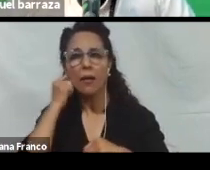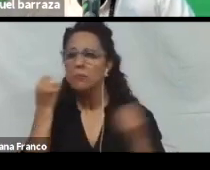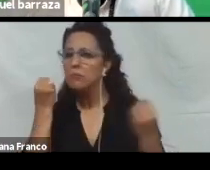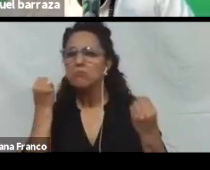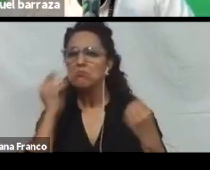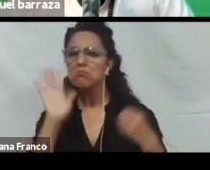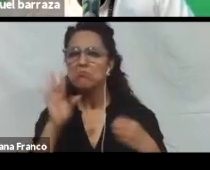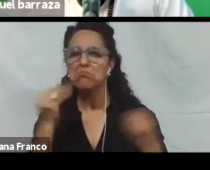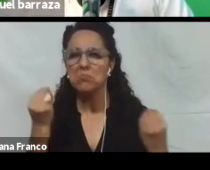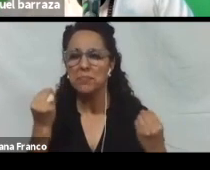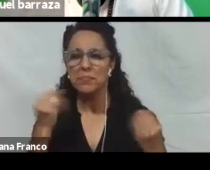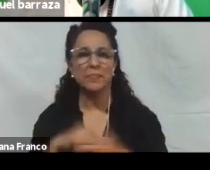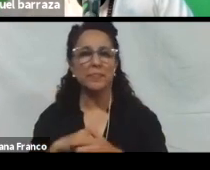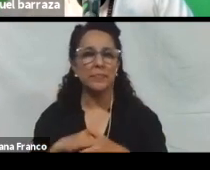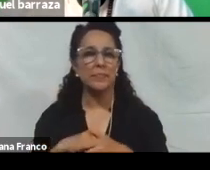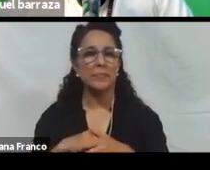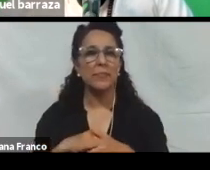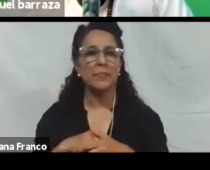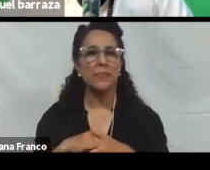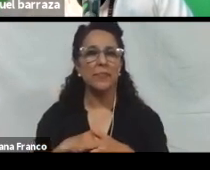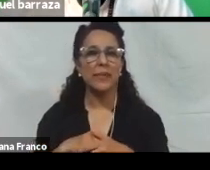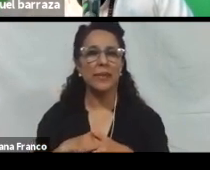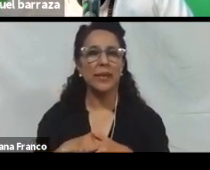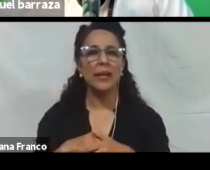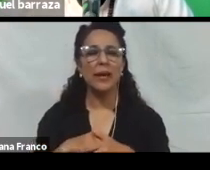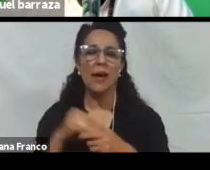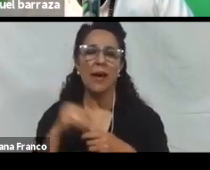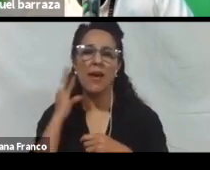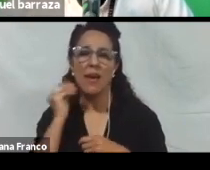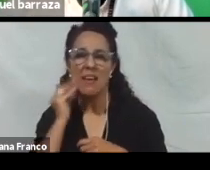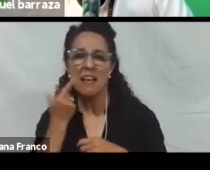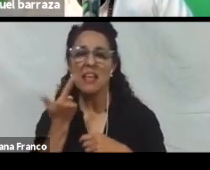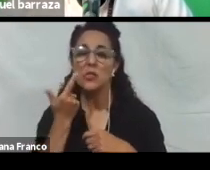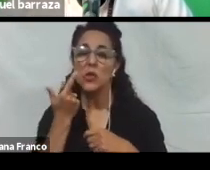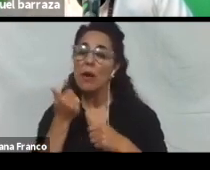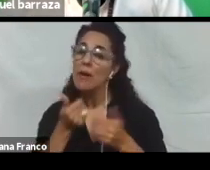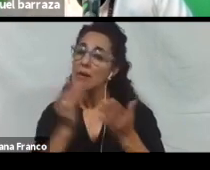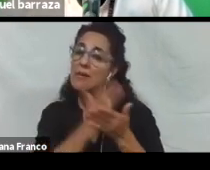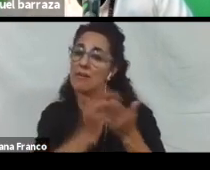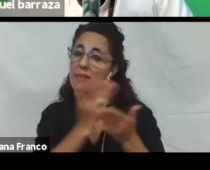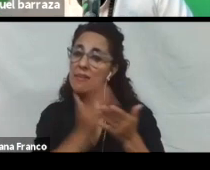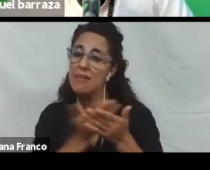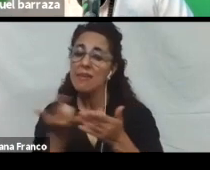Autoring Tools Accessibility Guidelines son las guías de accesibilidad de herramientas de autor.